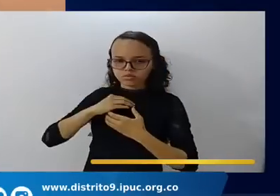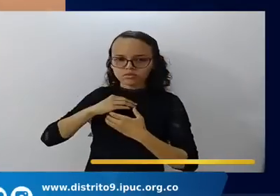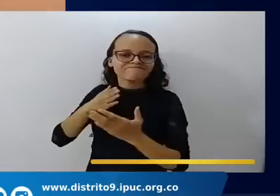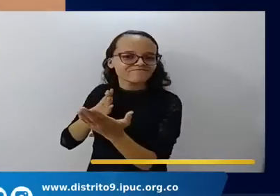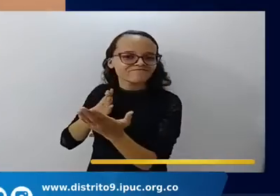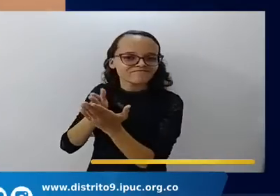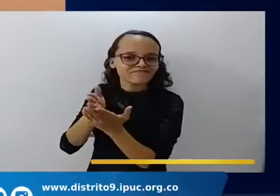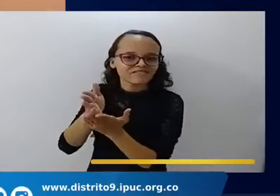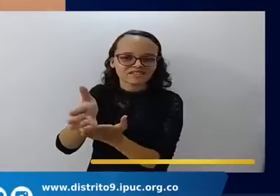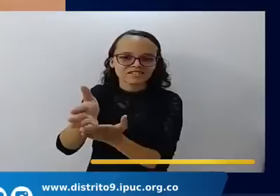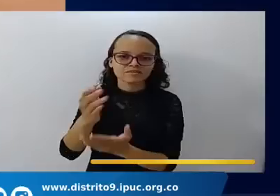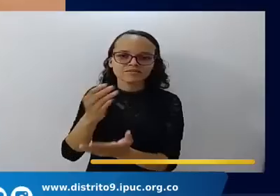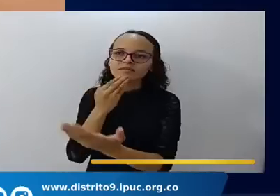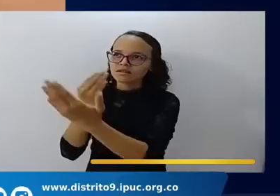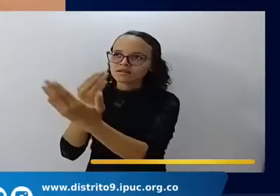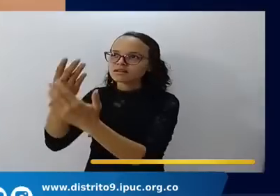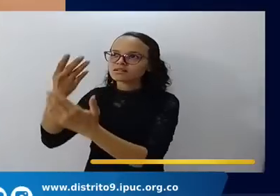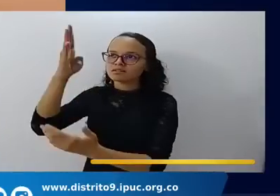Gracias a Dios.